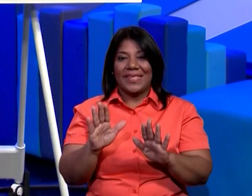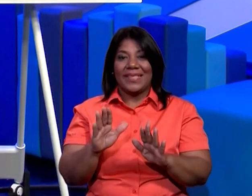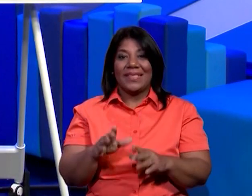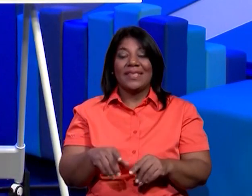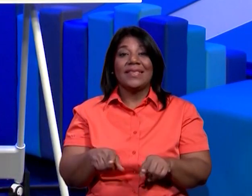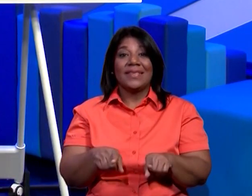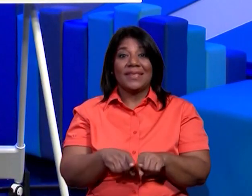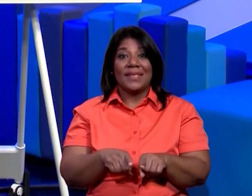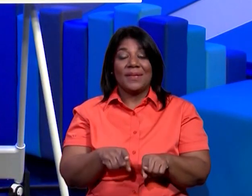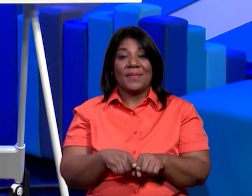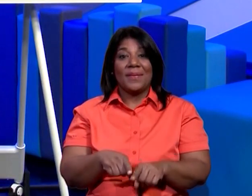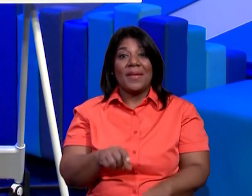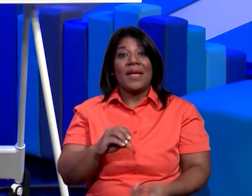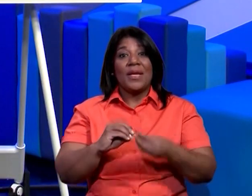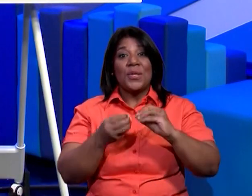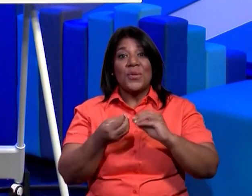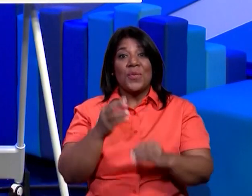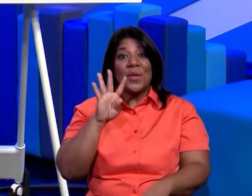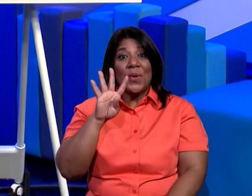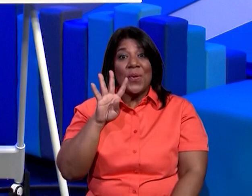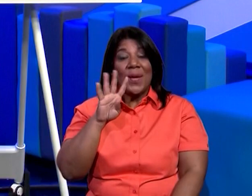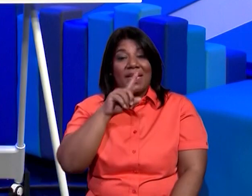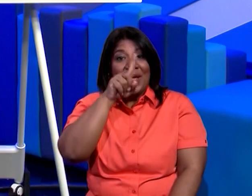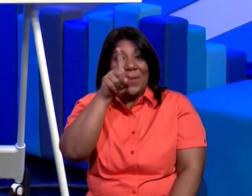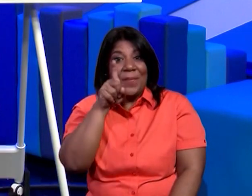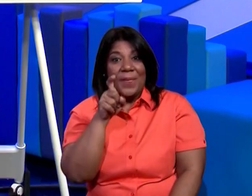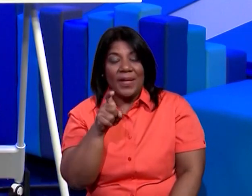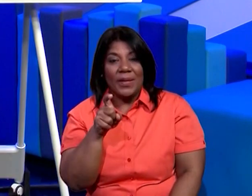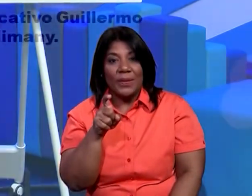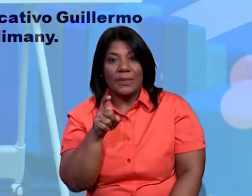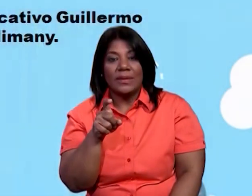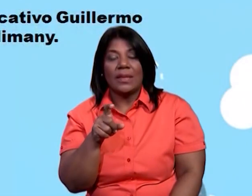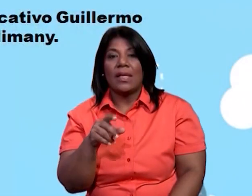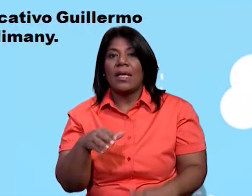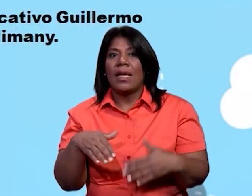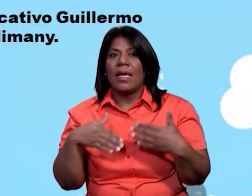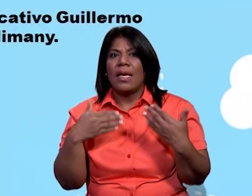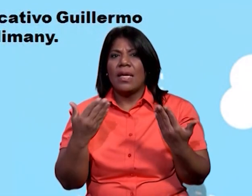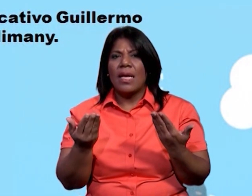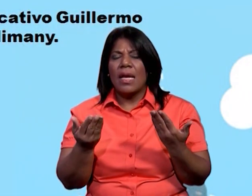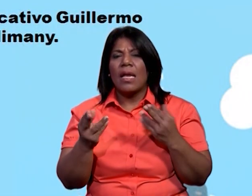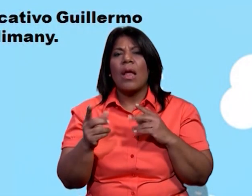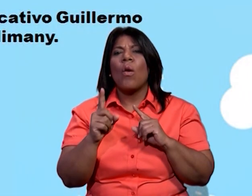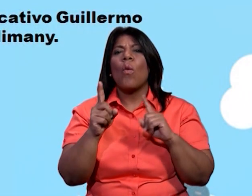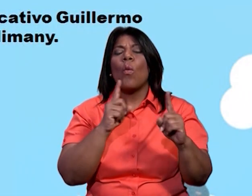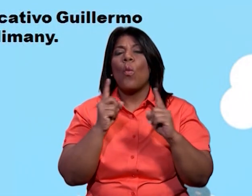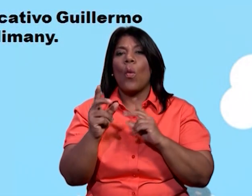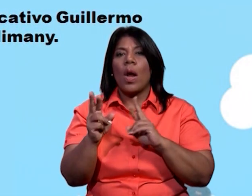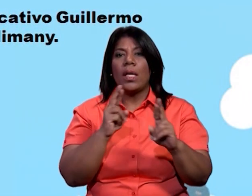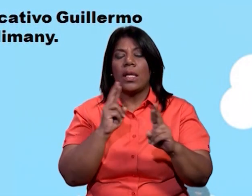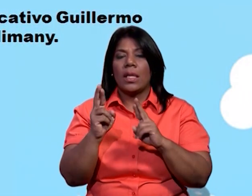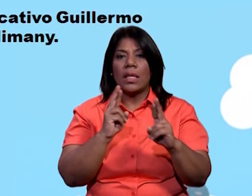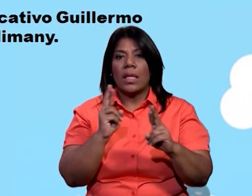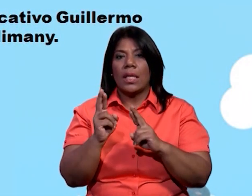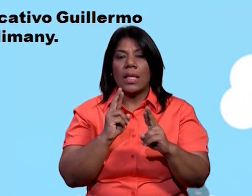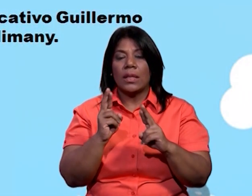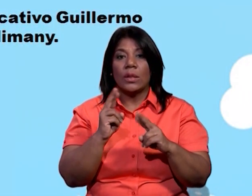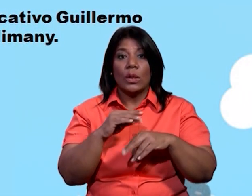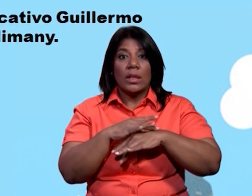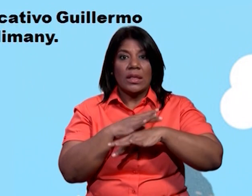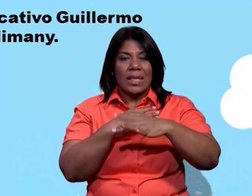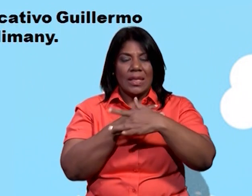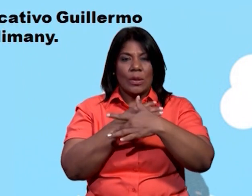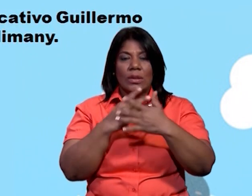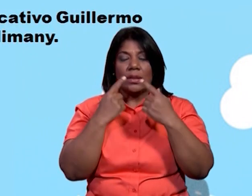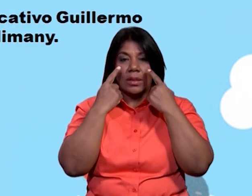vamos entonces a la pregunta número 4 en qué consiste la relación entre los sentidos y el sistema